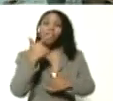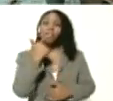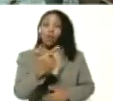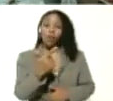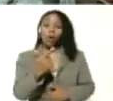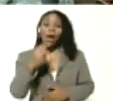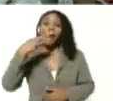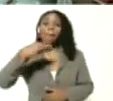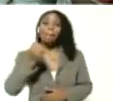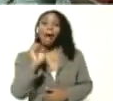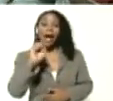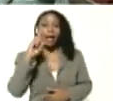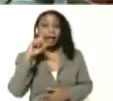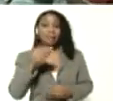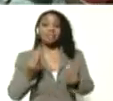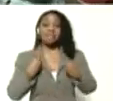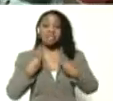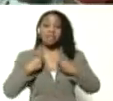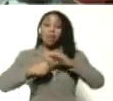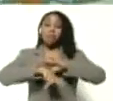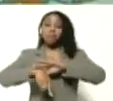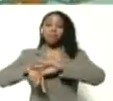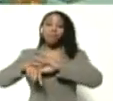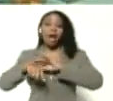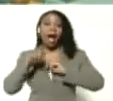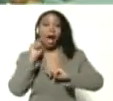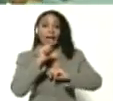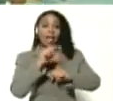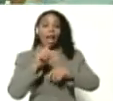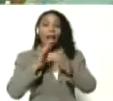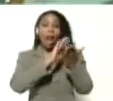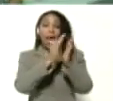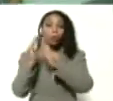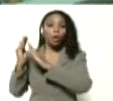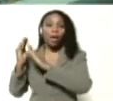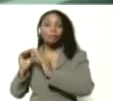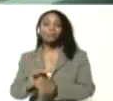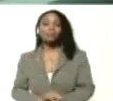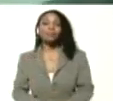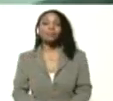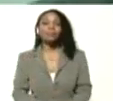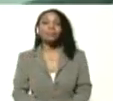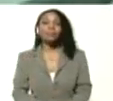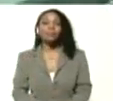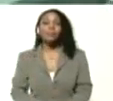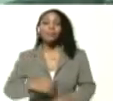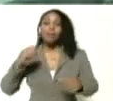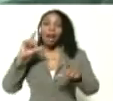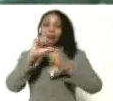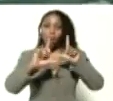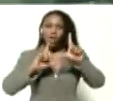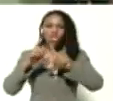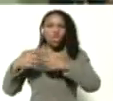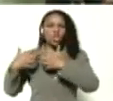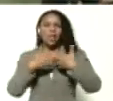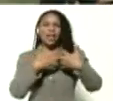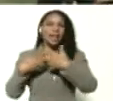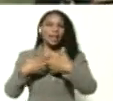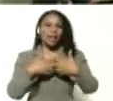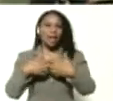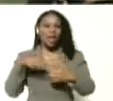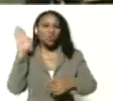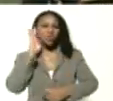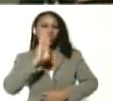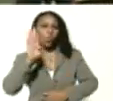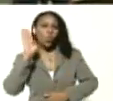PAE está vivito y coleando, allí en la comunidad, a laboratorios de guerra perversa y